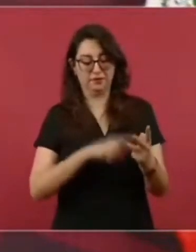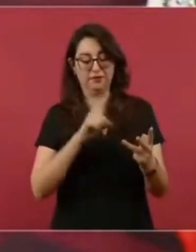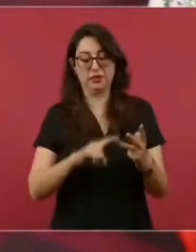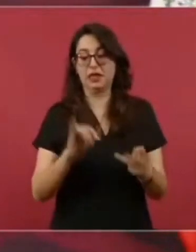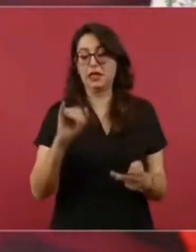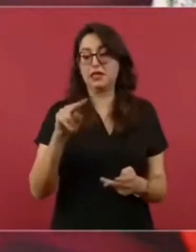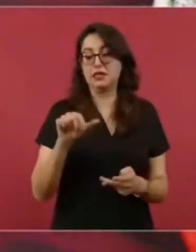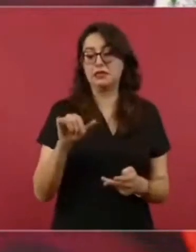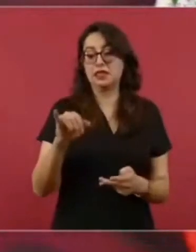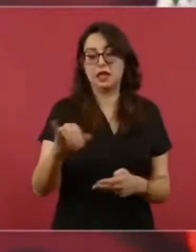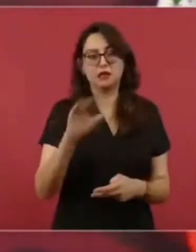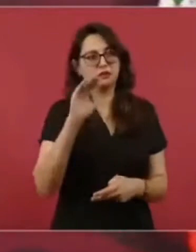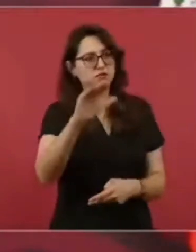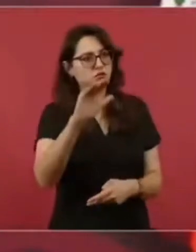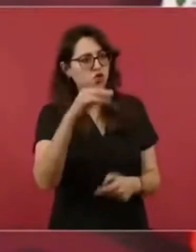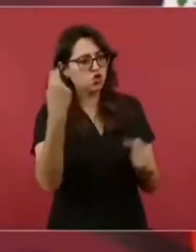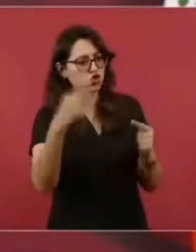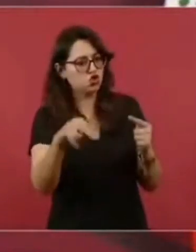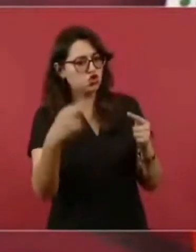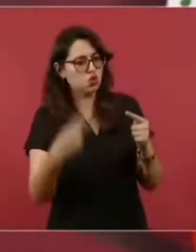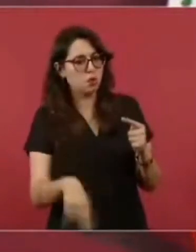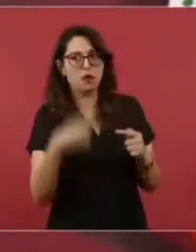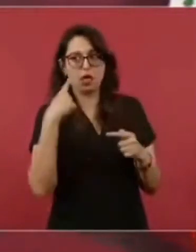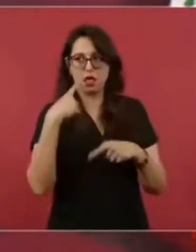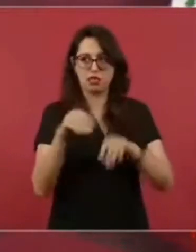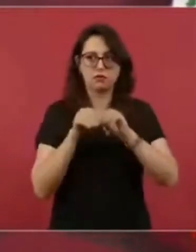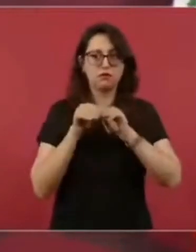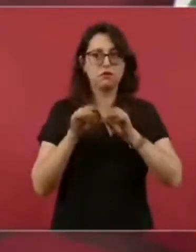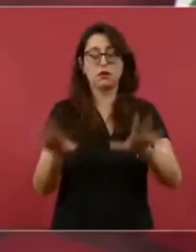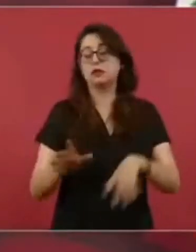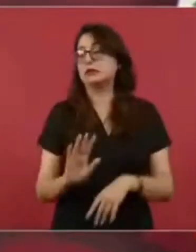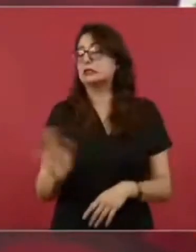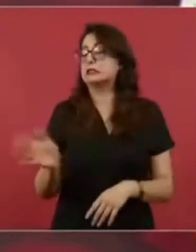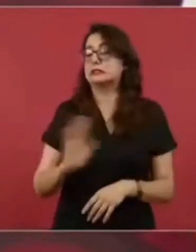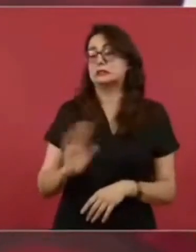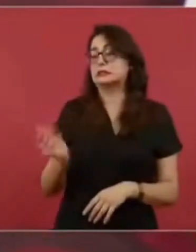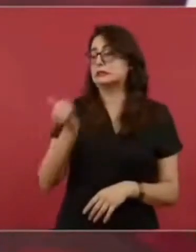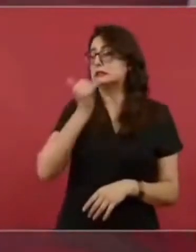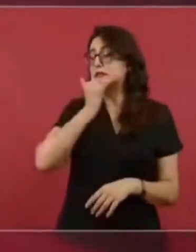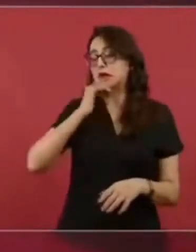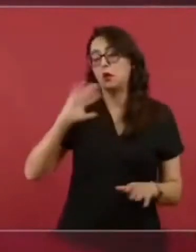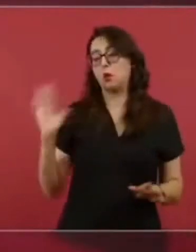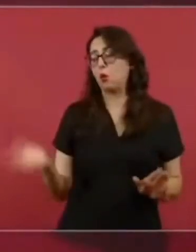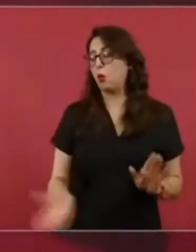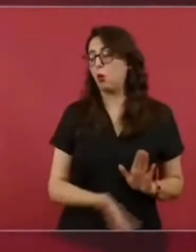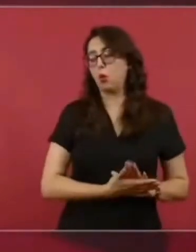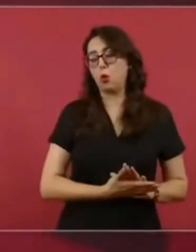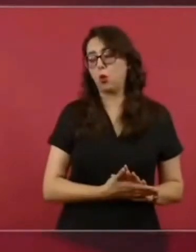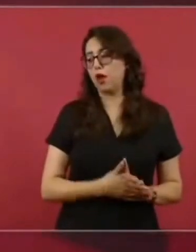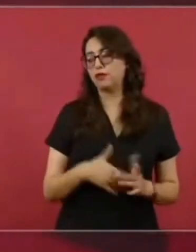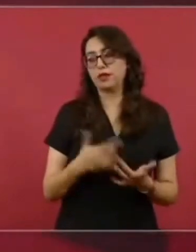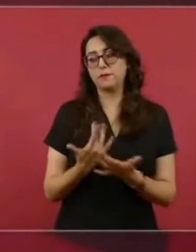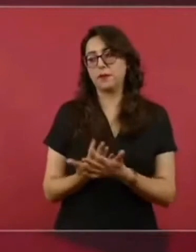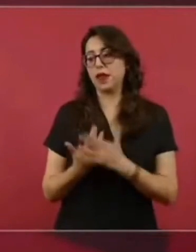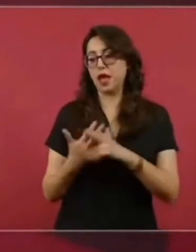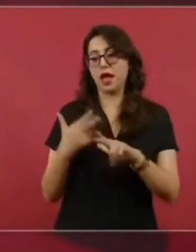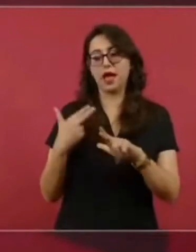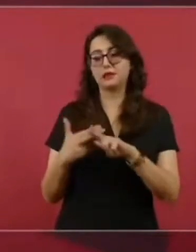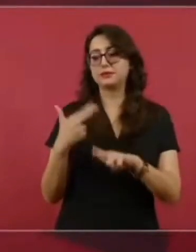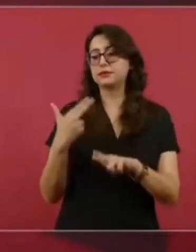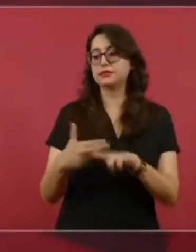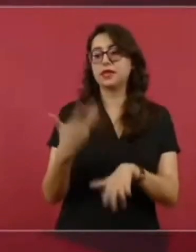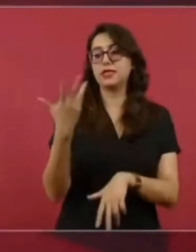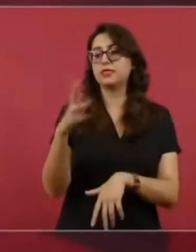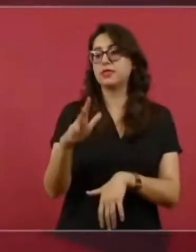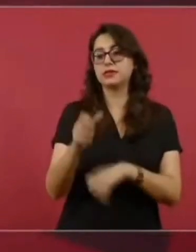que no se dieron a conocer los nombres, creo que por diez años tuvo que ya